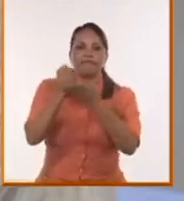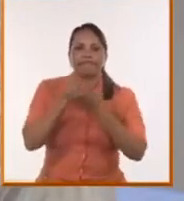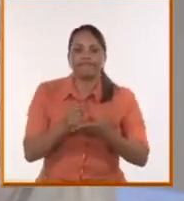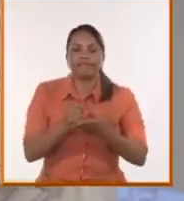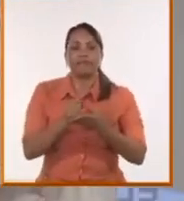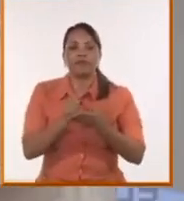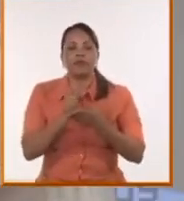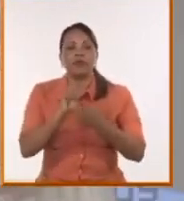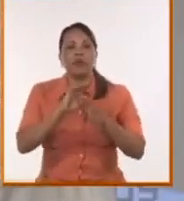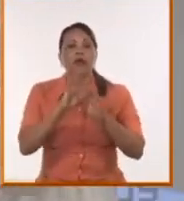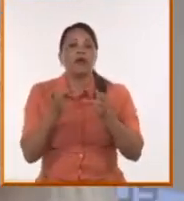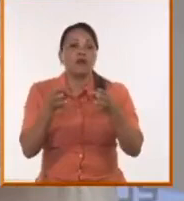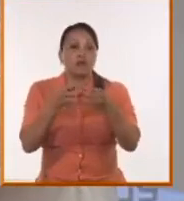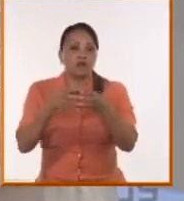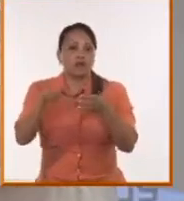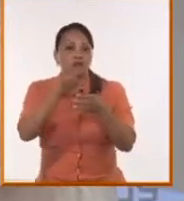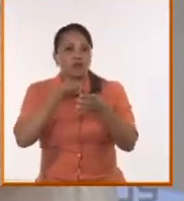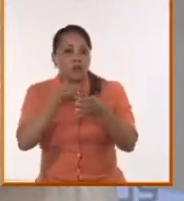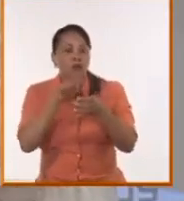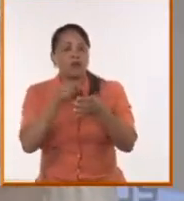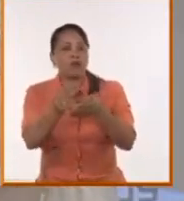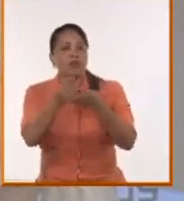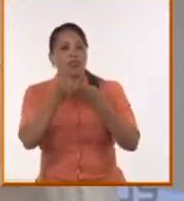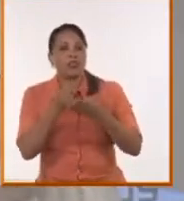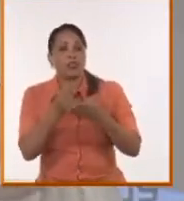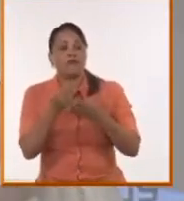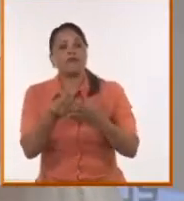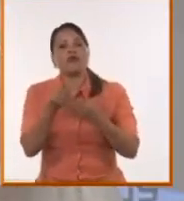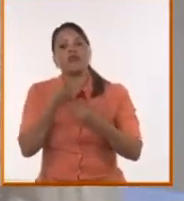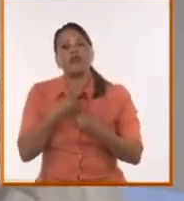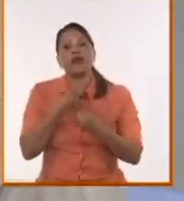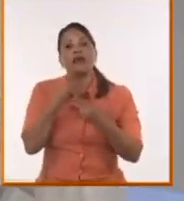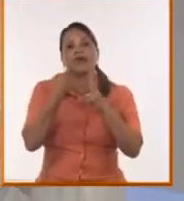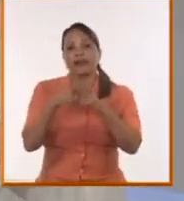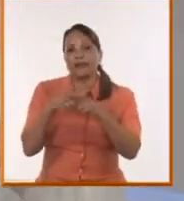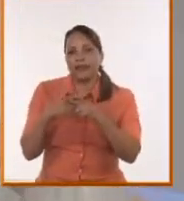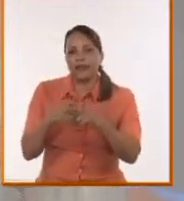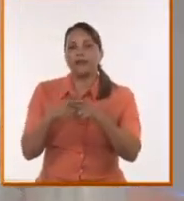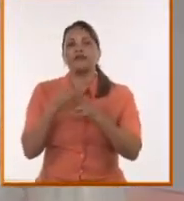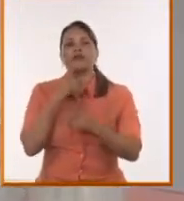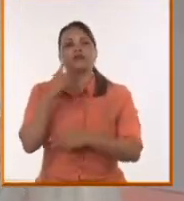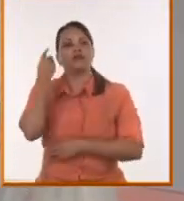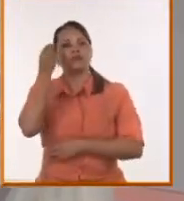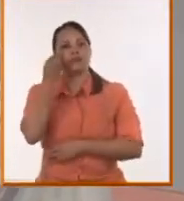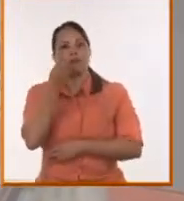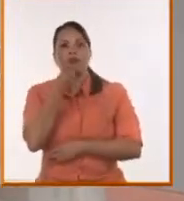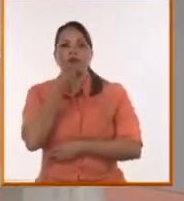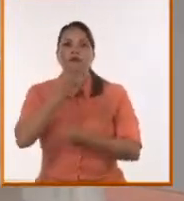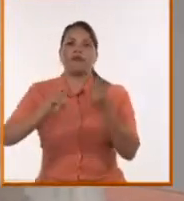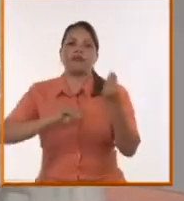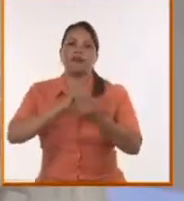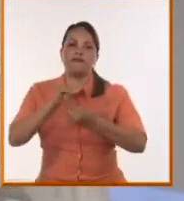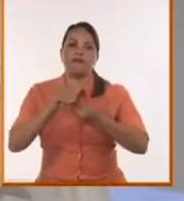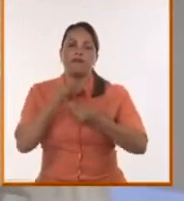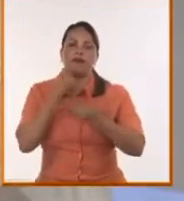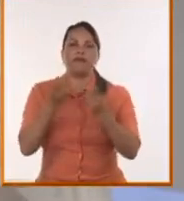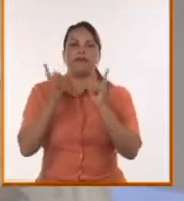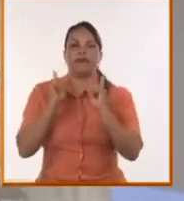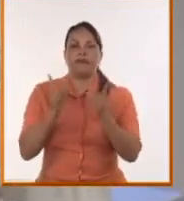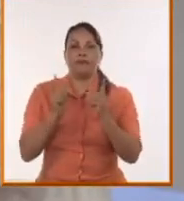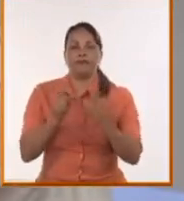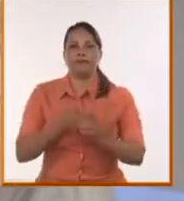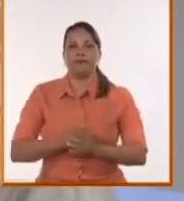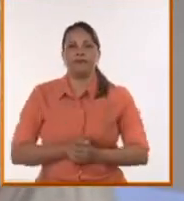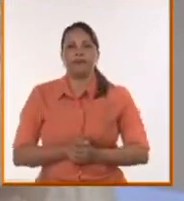plataformas, etcétera, nos ayudan y nos dan herramientas a que la política también pueda transformarse en estos tiempos. Hacer este tipo de